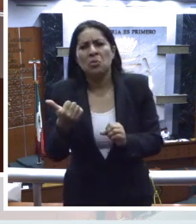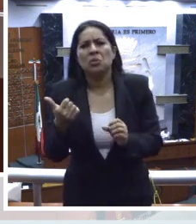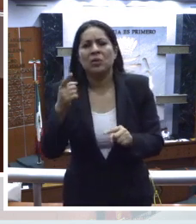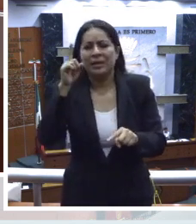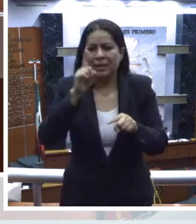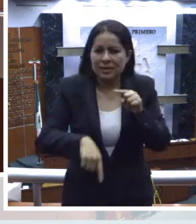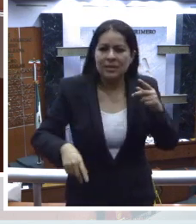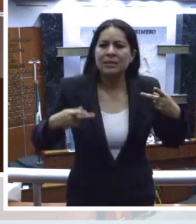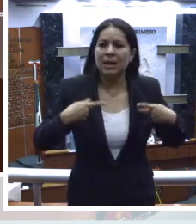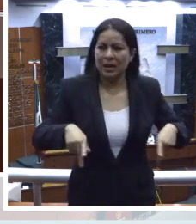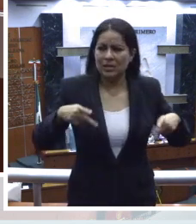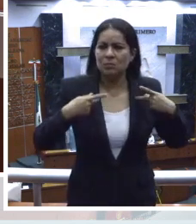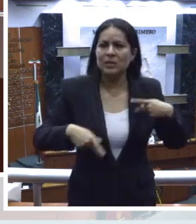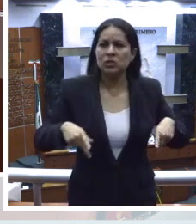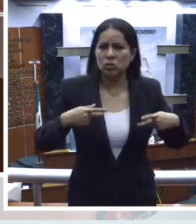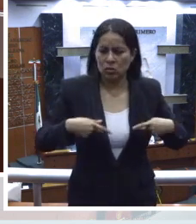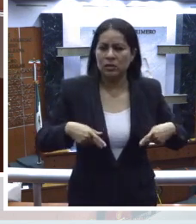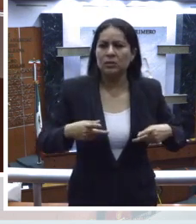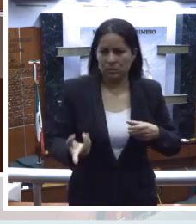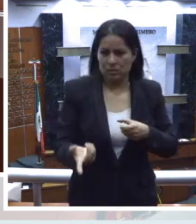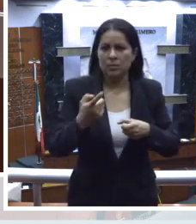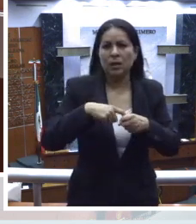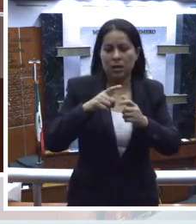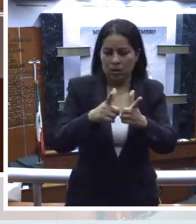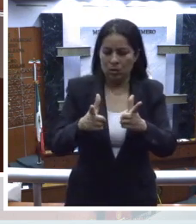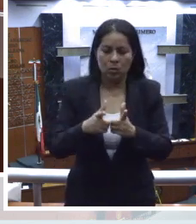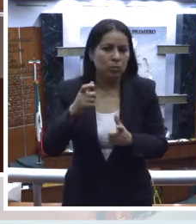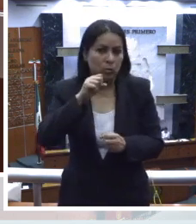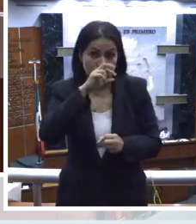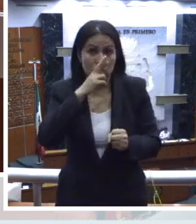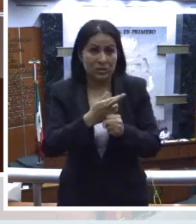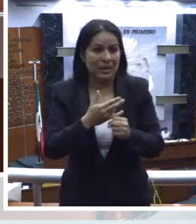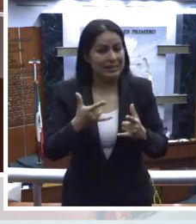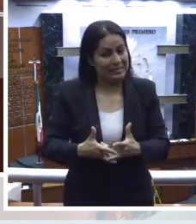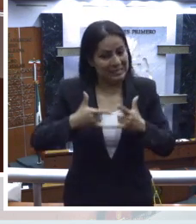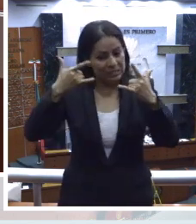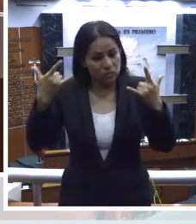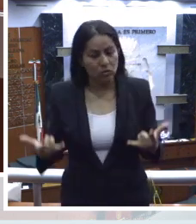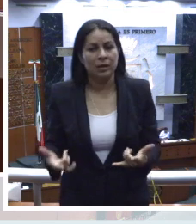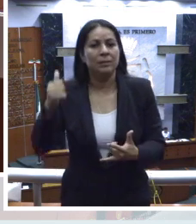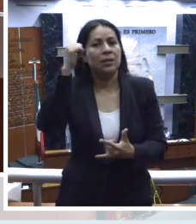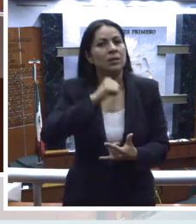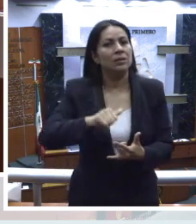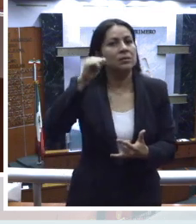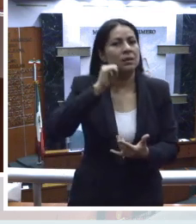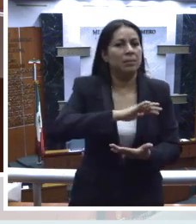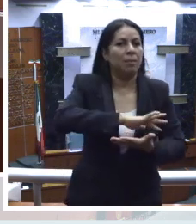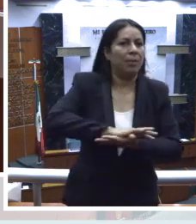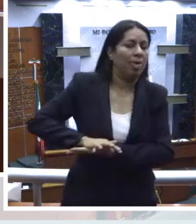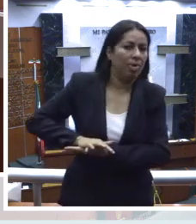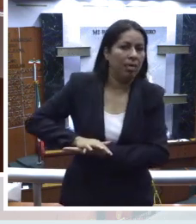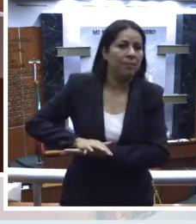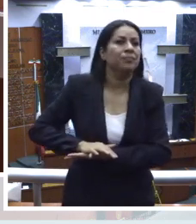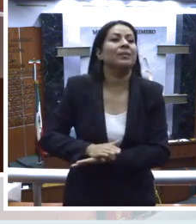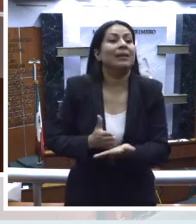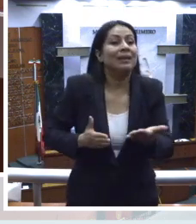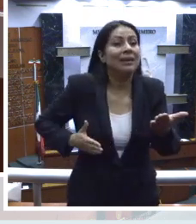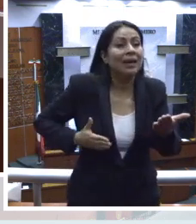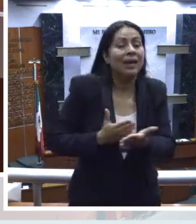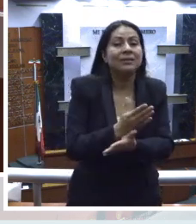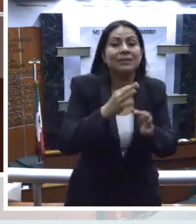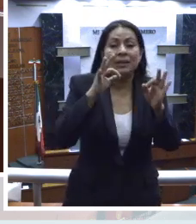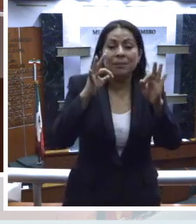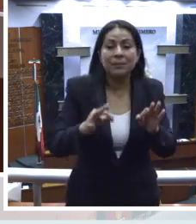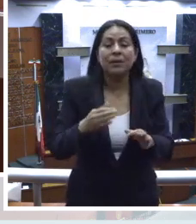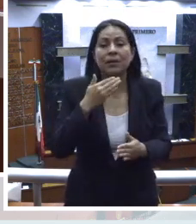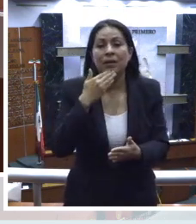a las personas que pertenecen a grupos sociales históricamente desventajados que accedan de forma real